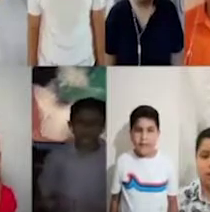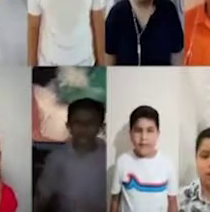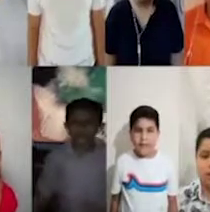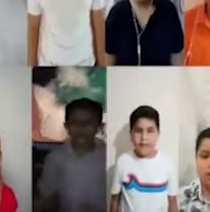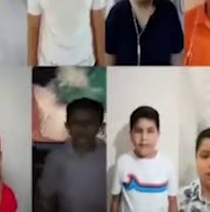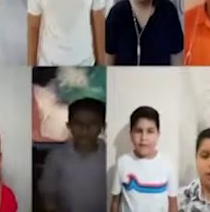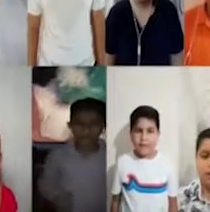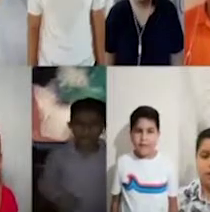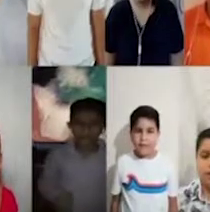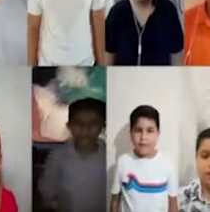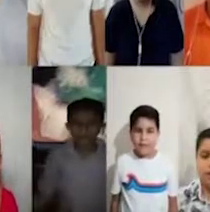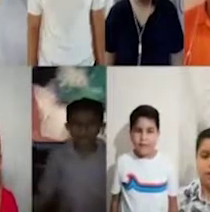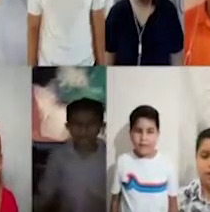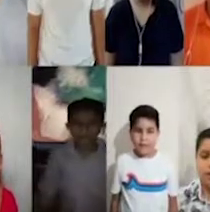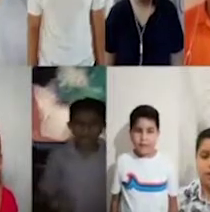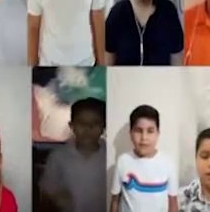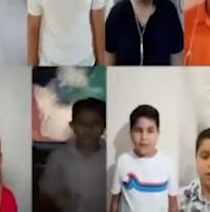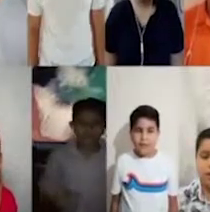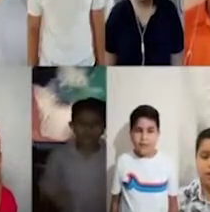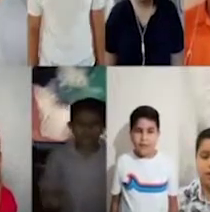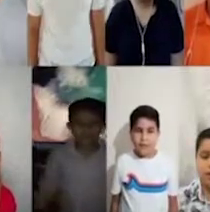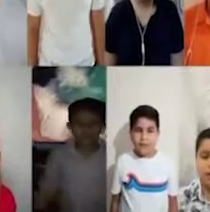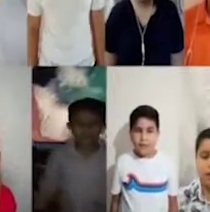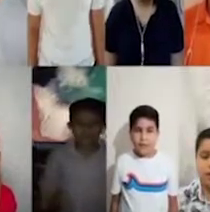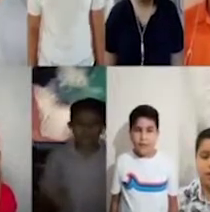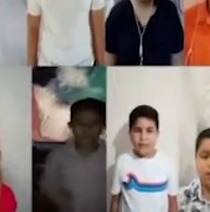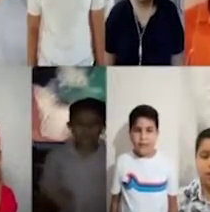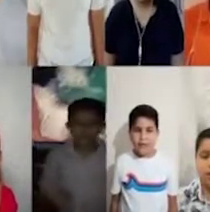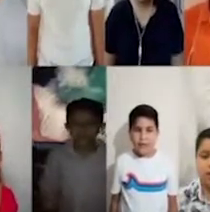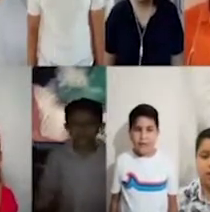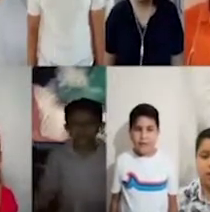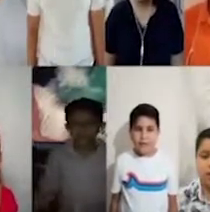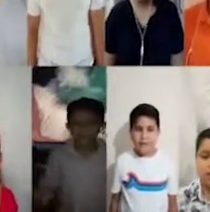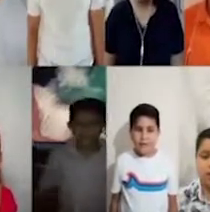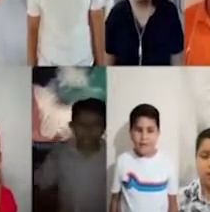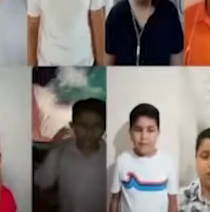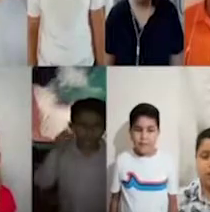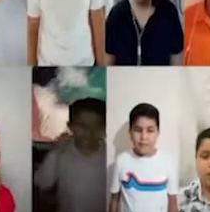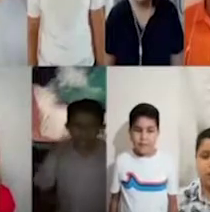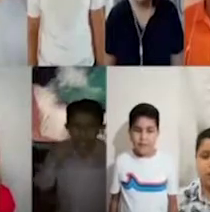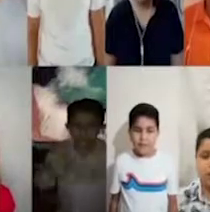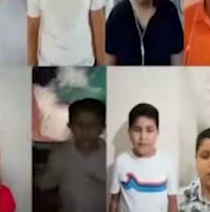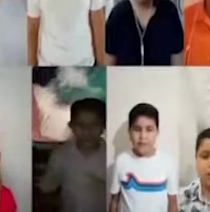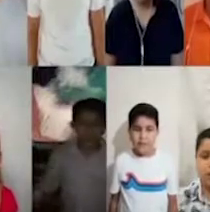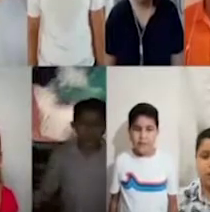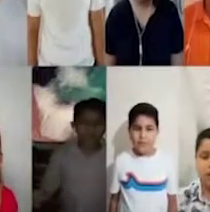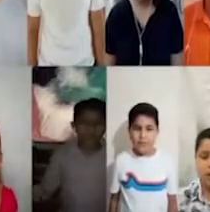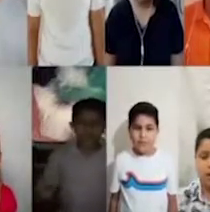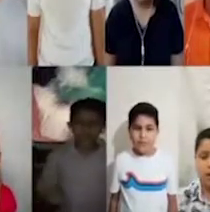mochitas por pálido color.